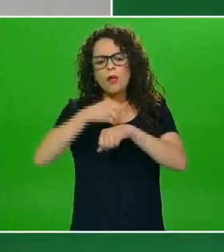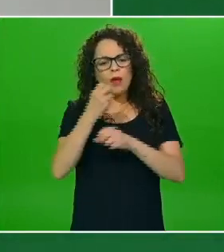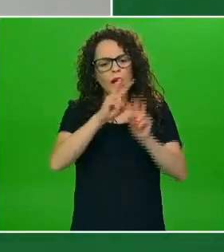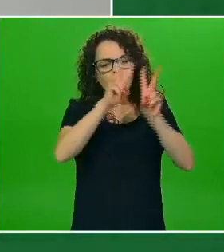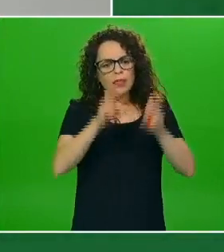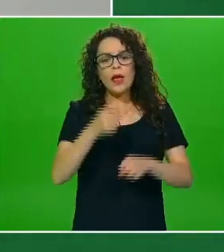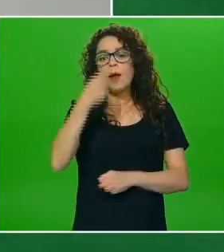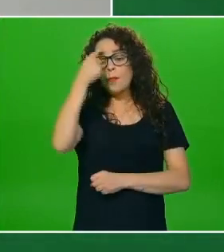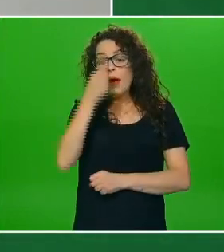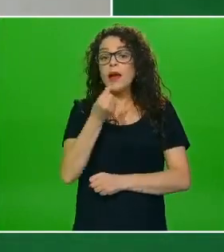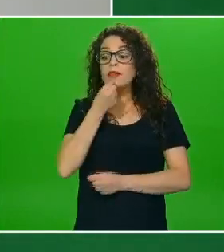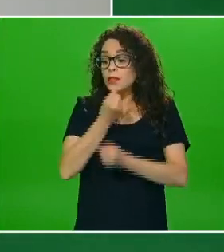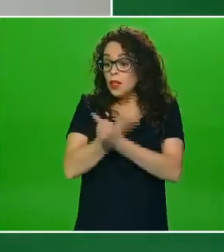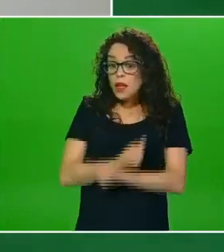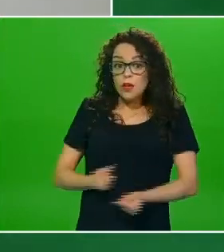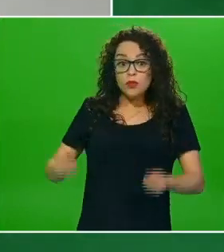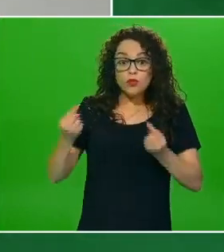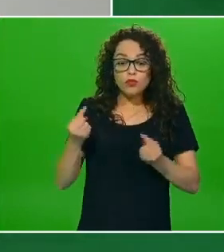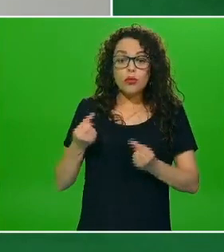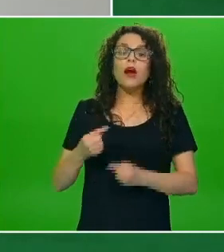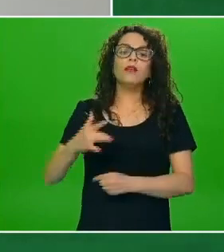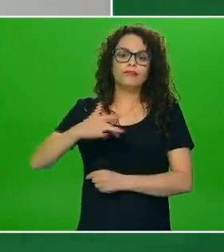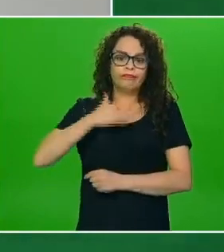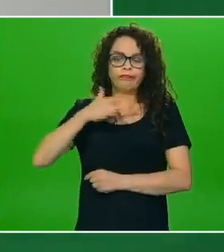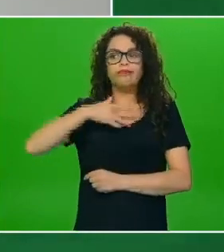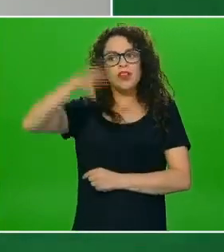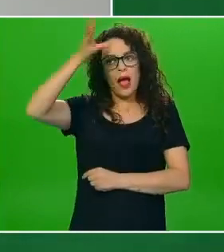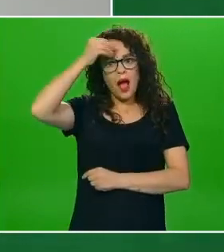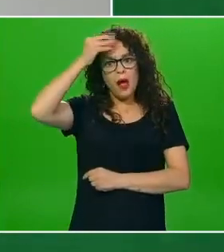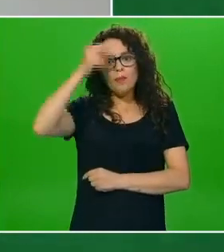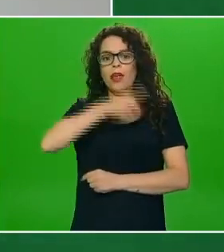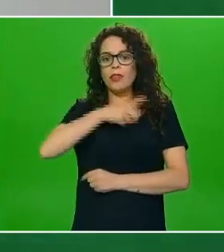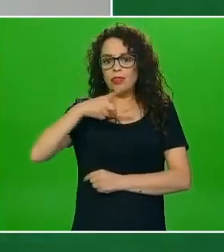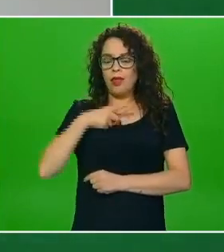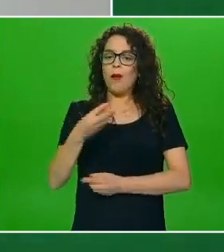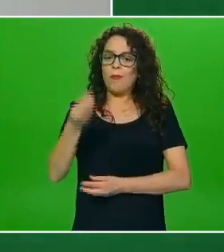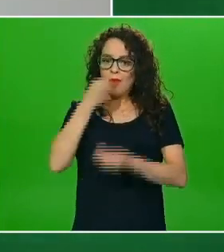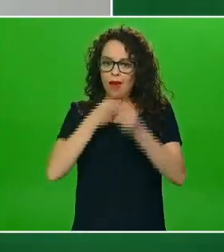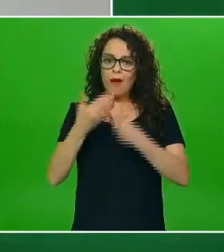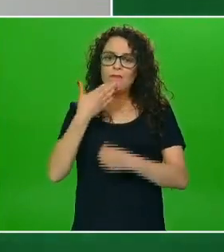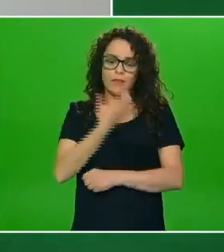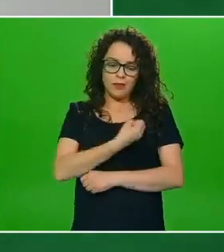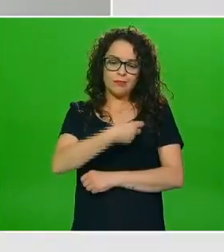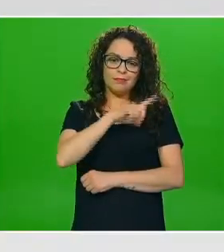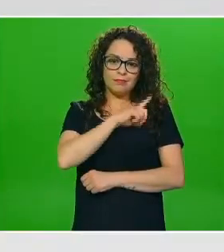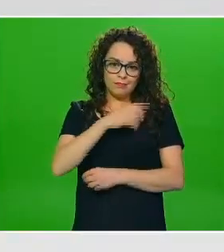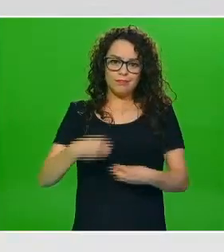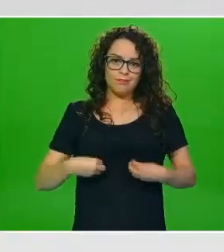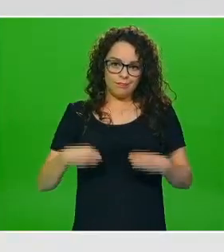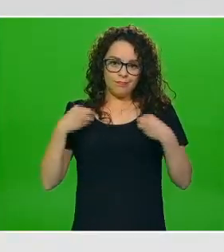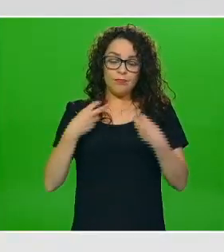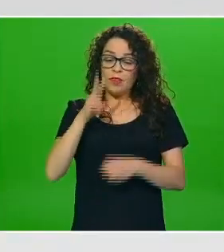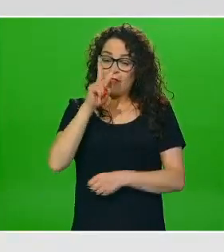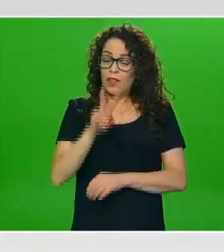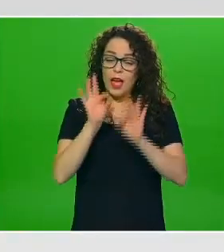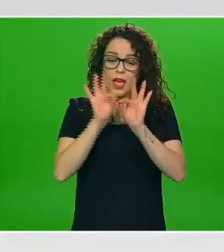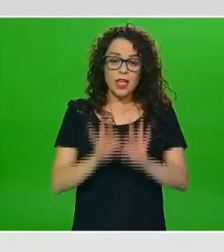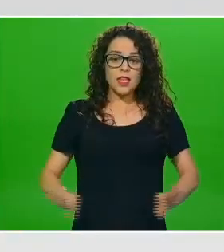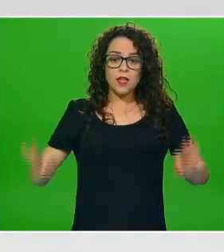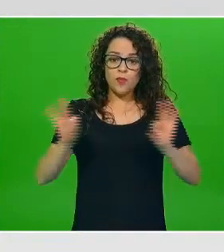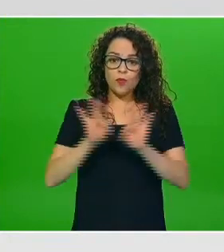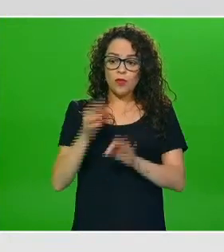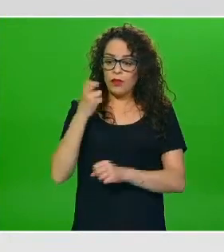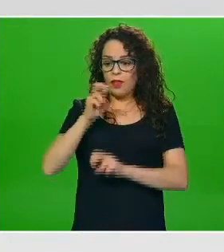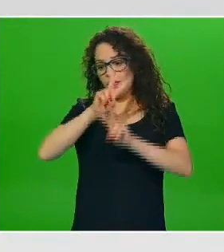y niñas entonces el estar recibiendo reiterativamente mensajes de la importancia que tiene su